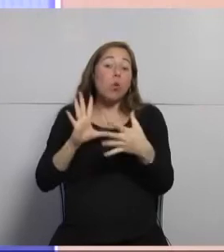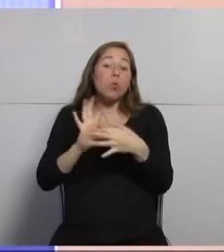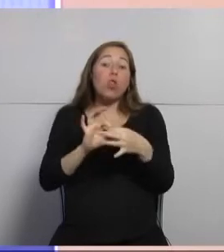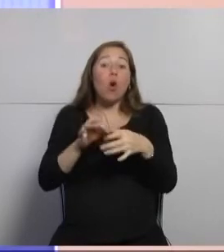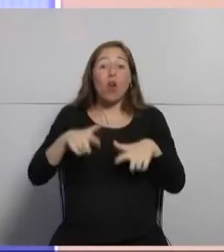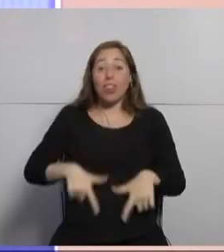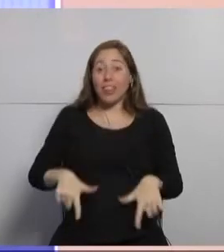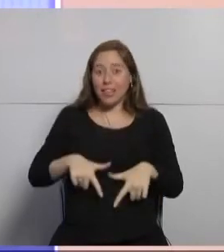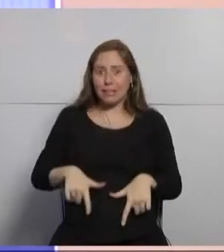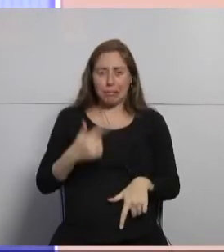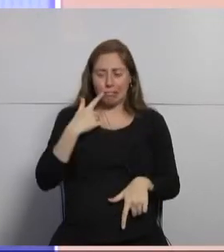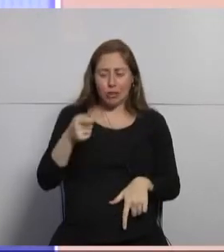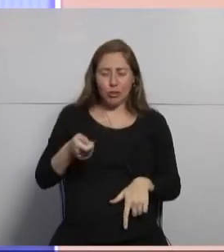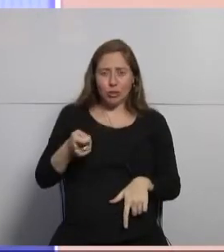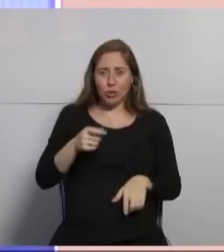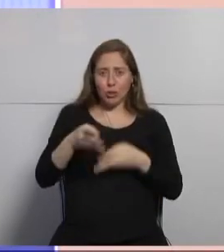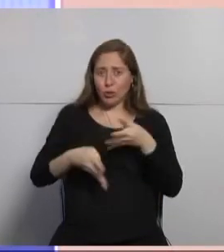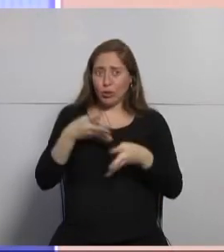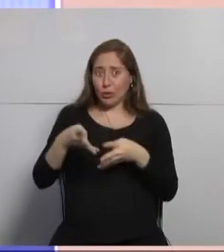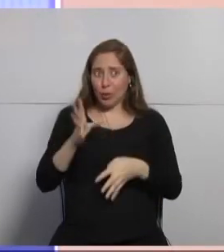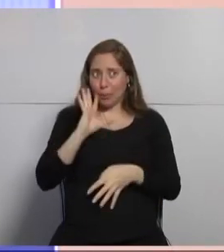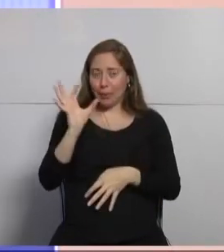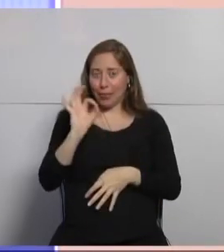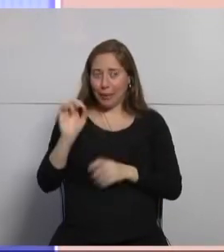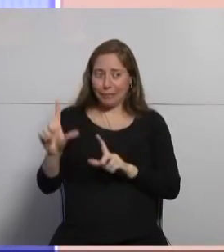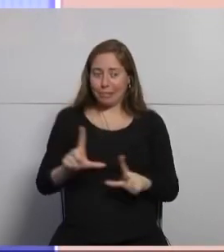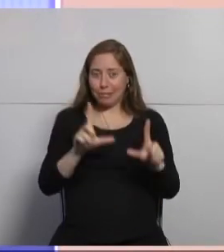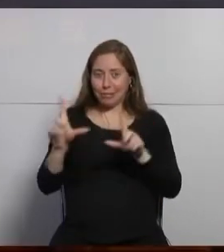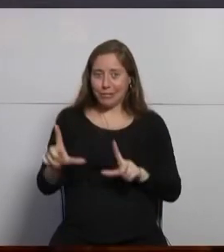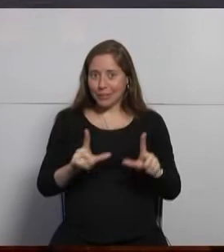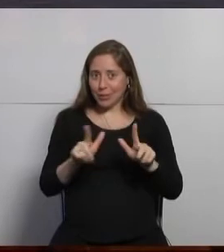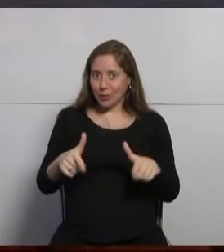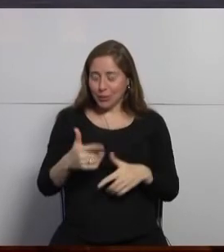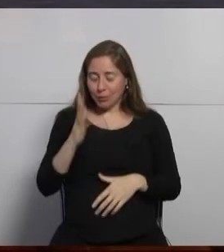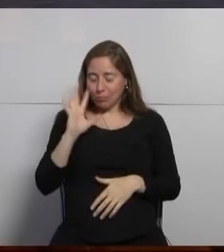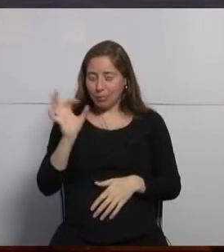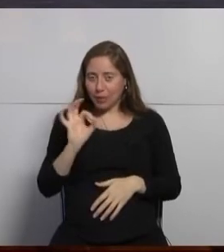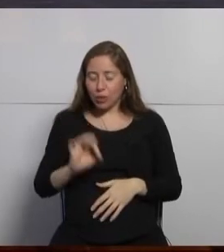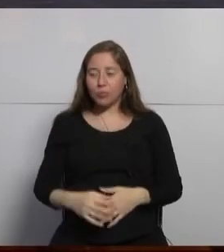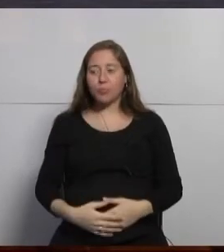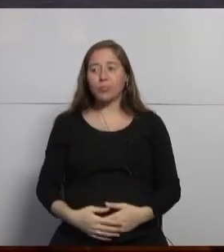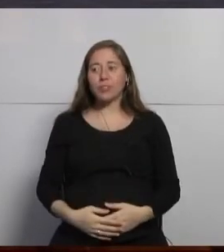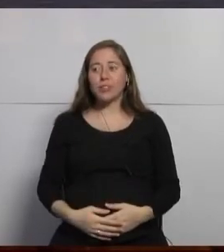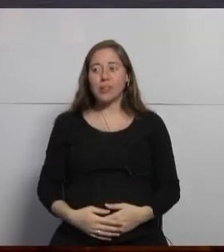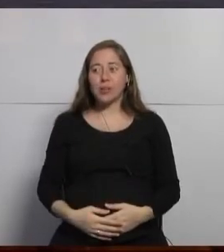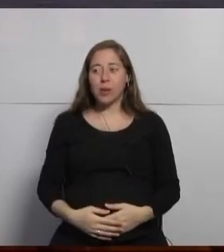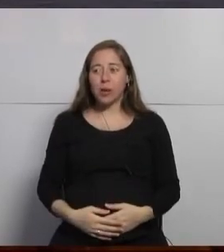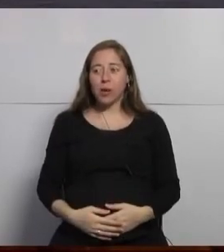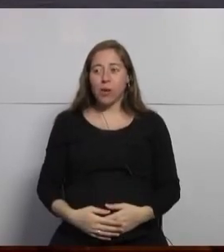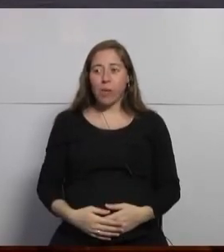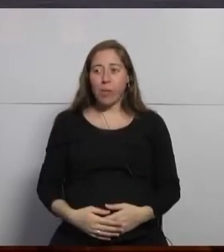anda el no podemos pasar la PPT bien la presentación estamos ajustando